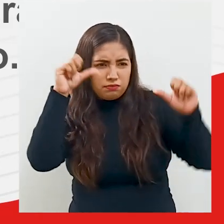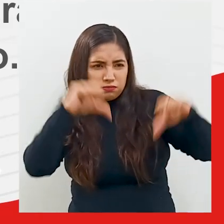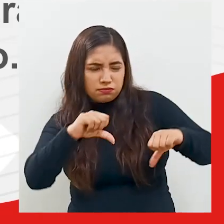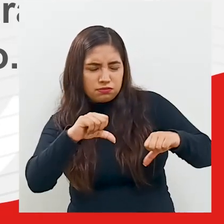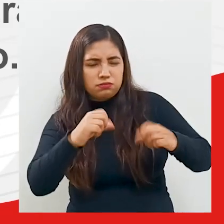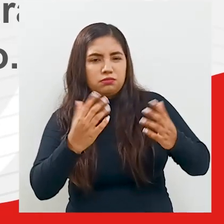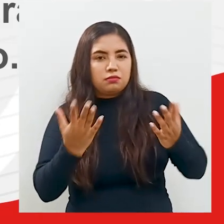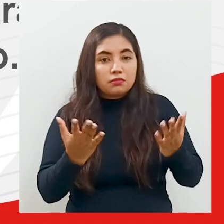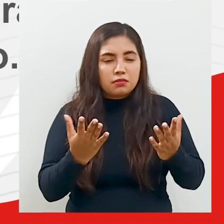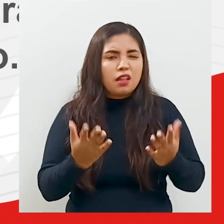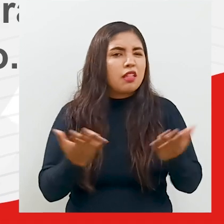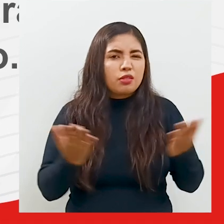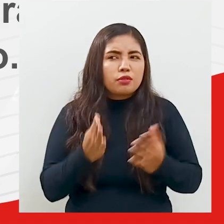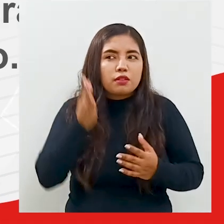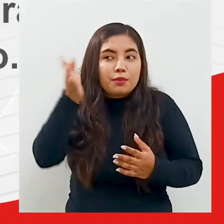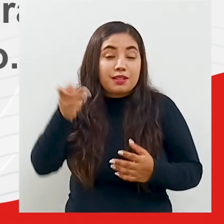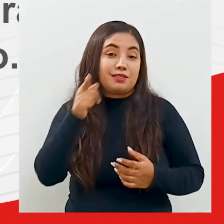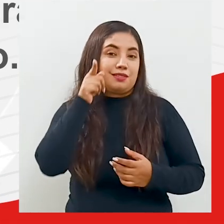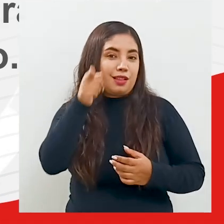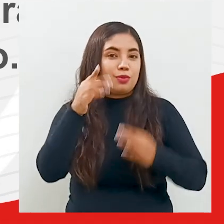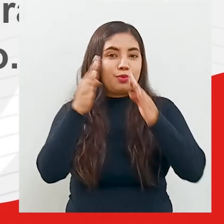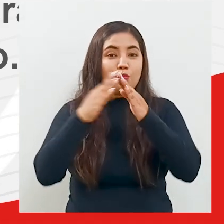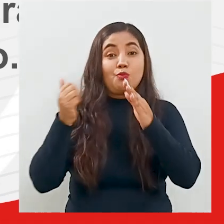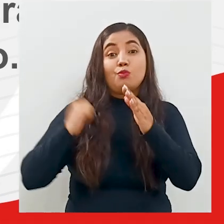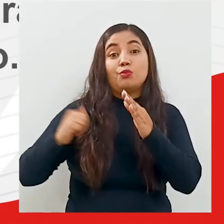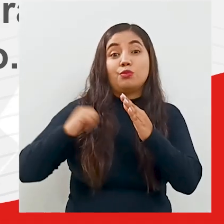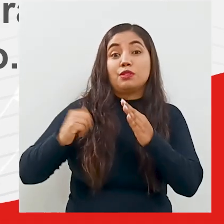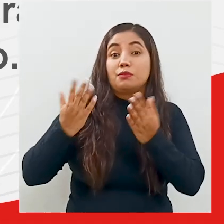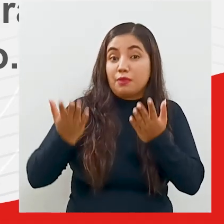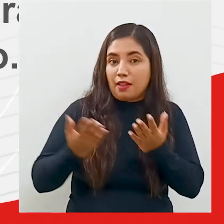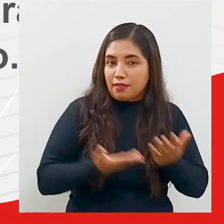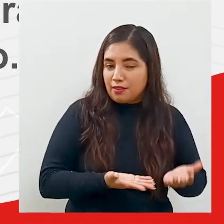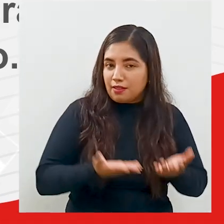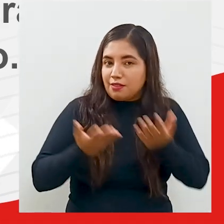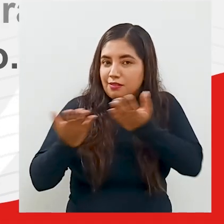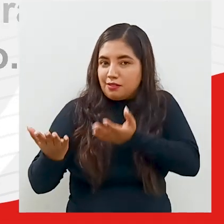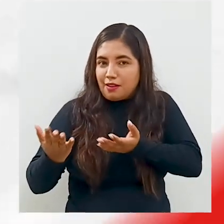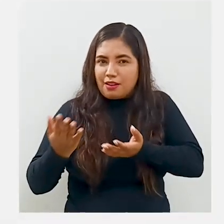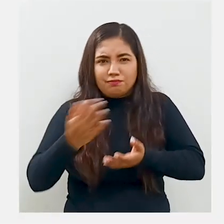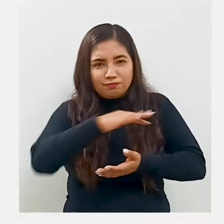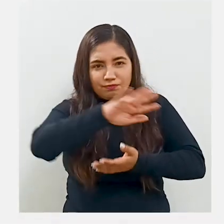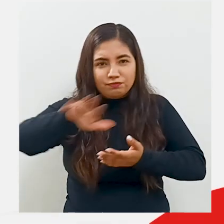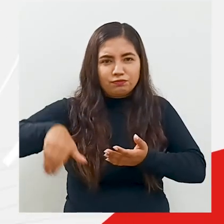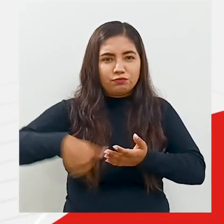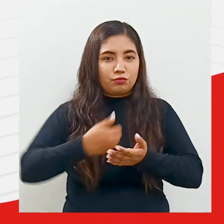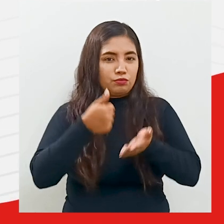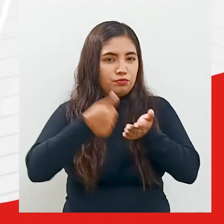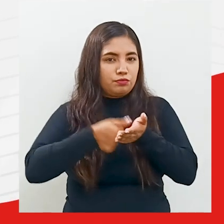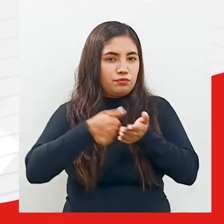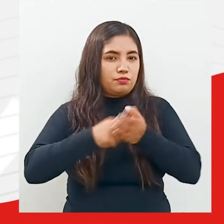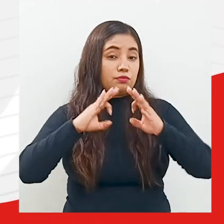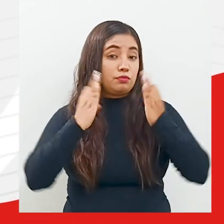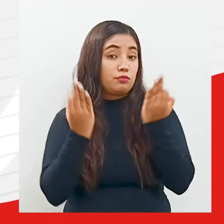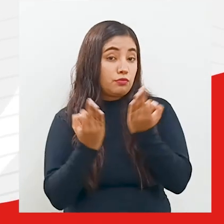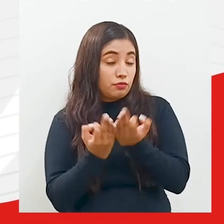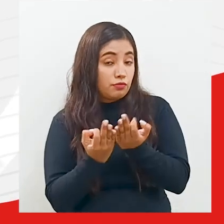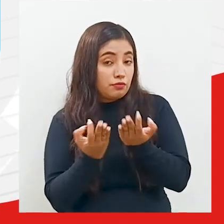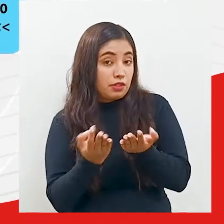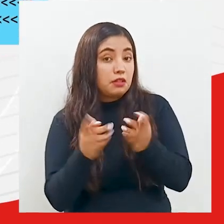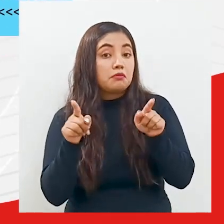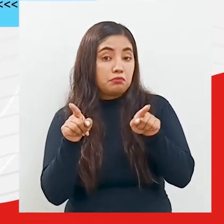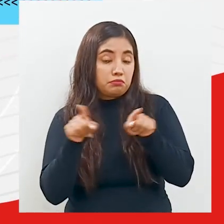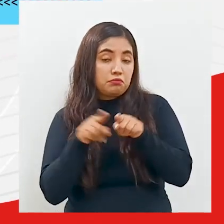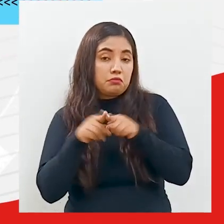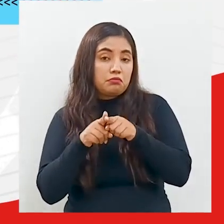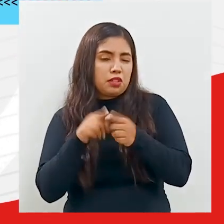acuerdo con el resultado, acude a la unidad local de empadronamiento de la municipalidad de tu distrito. Lleva los DNI de las personas que